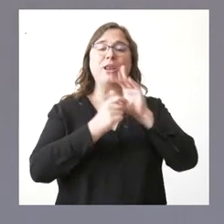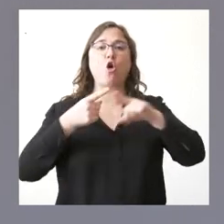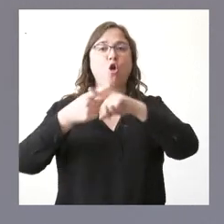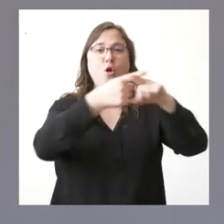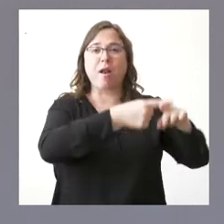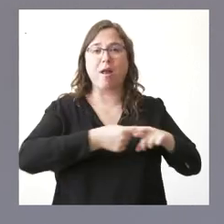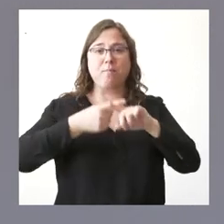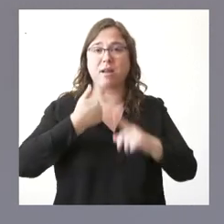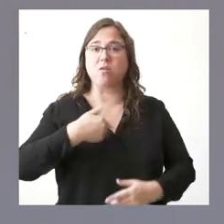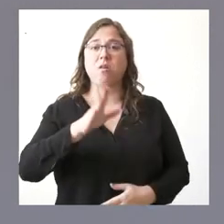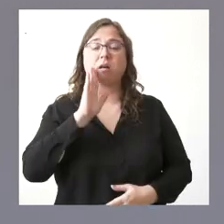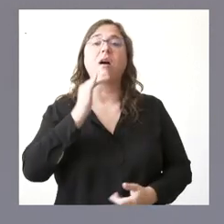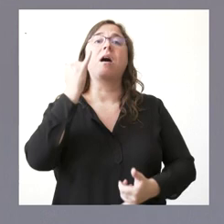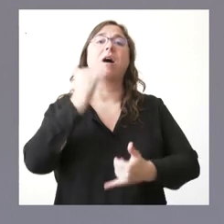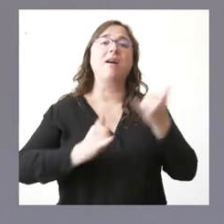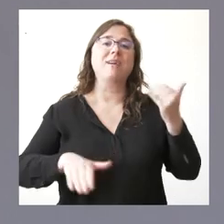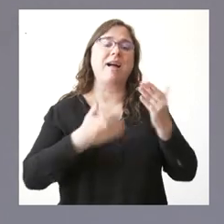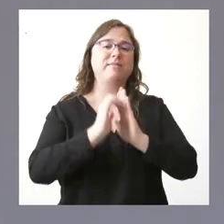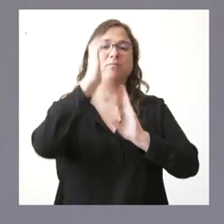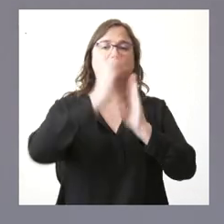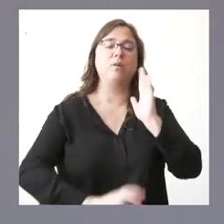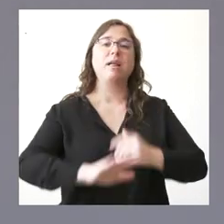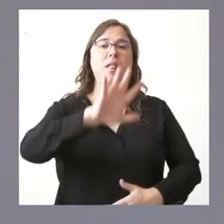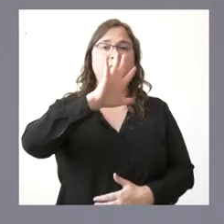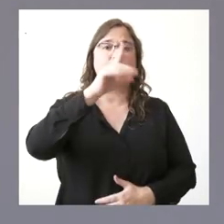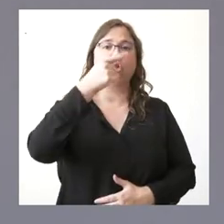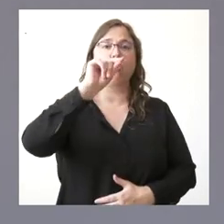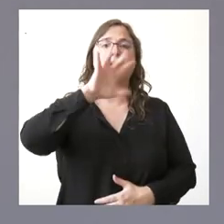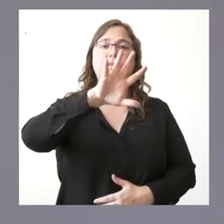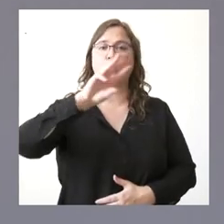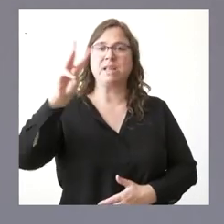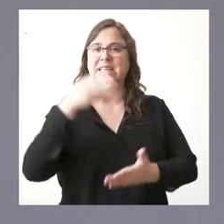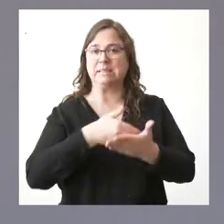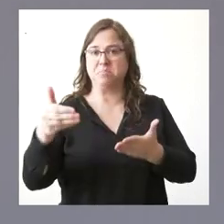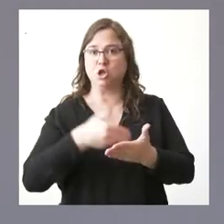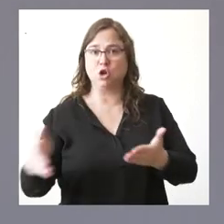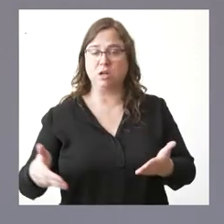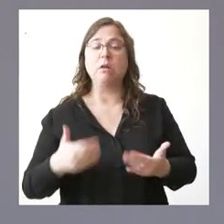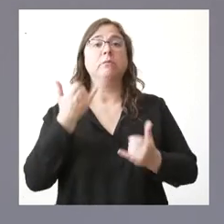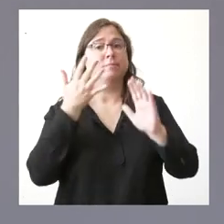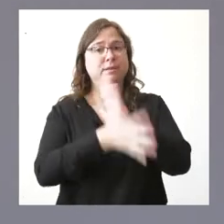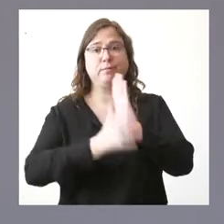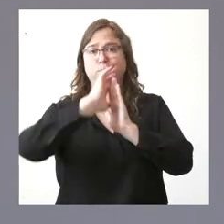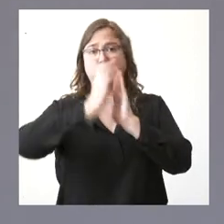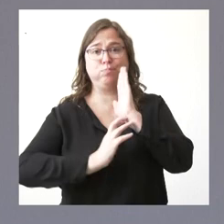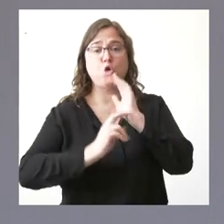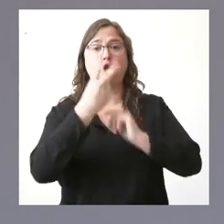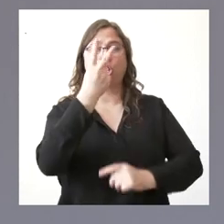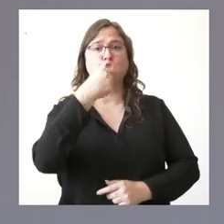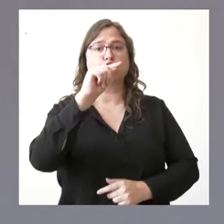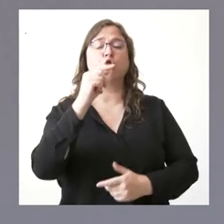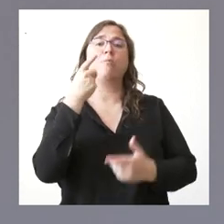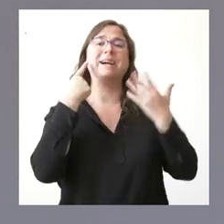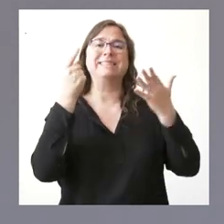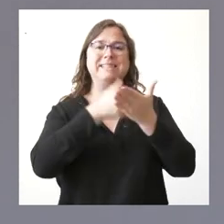se había definido, se rebaja hasta los 5,53 millones, por tanto, una rebaja de 2,6 millones de